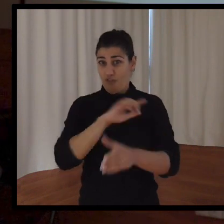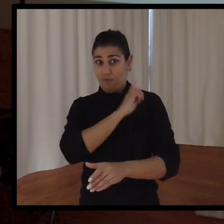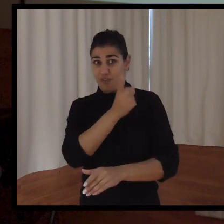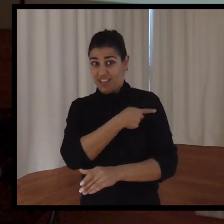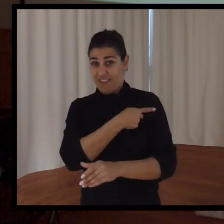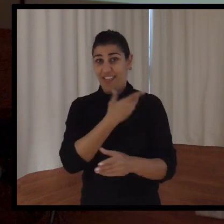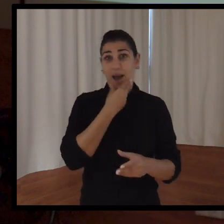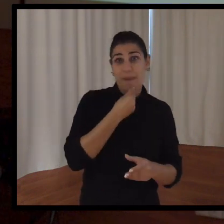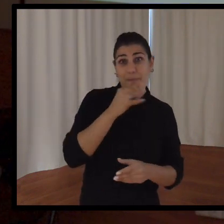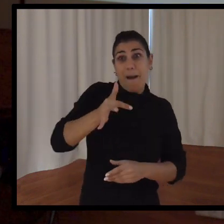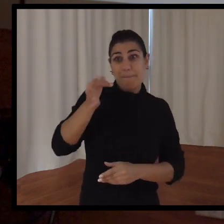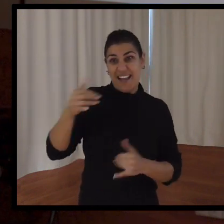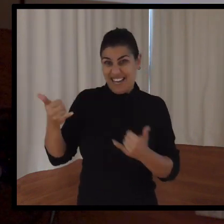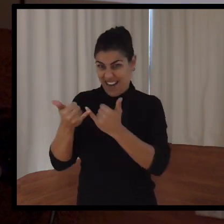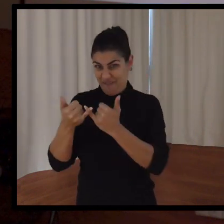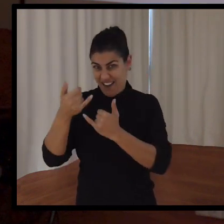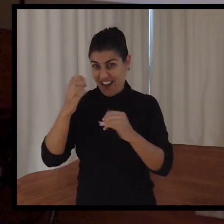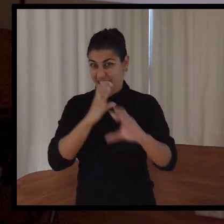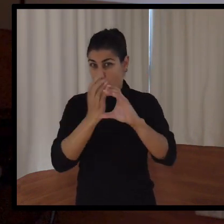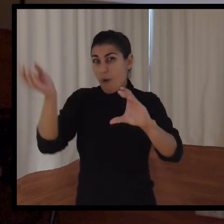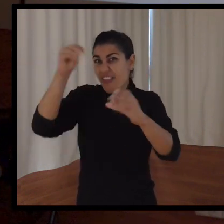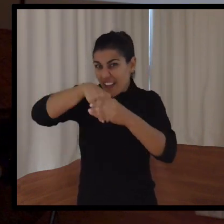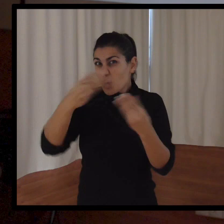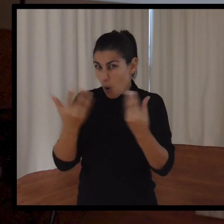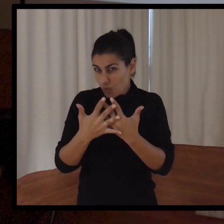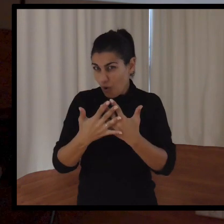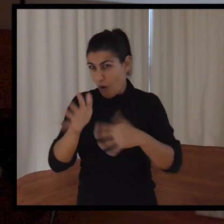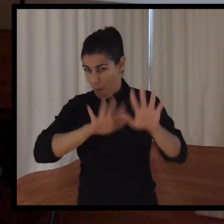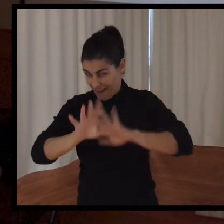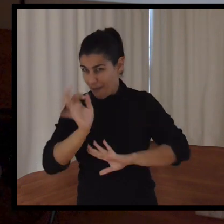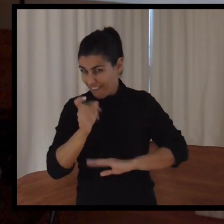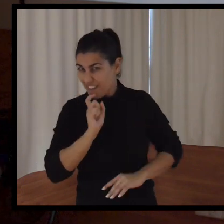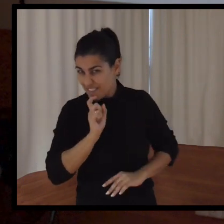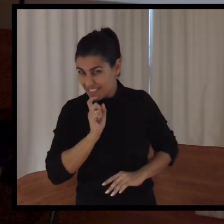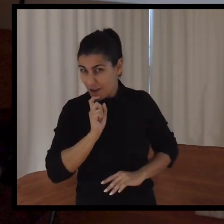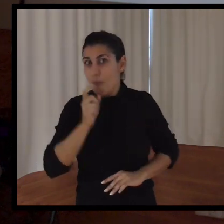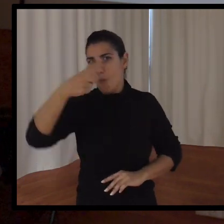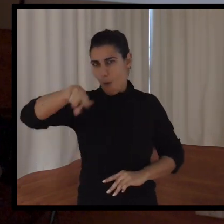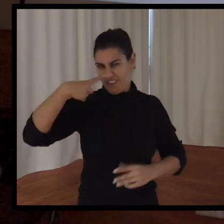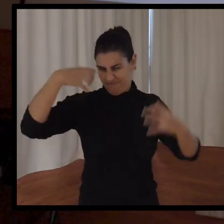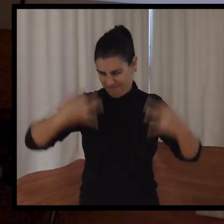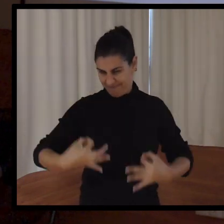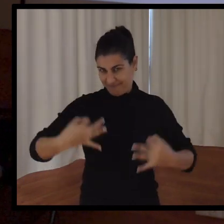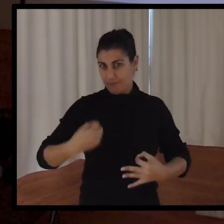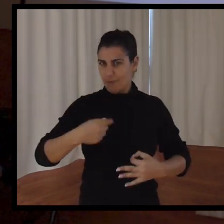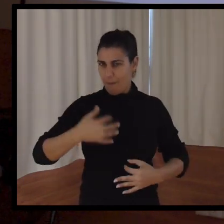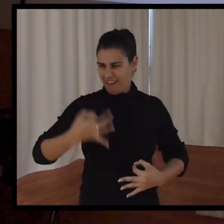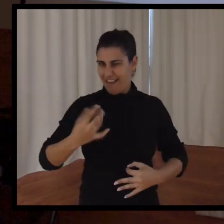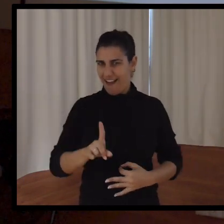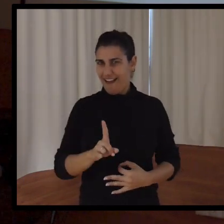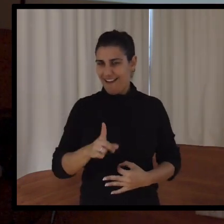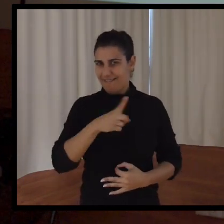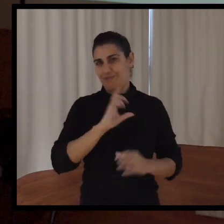y el Club Deportivo de Tenerife. Complicado, ¿no? Pues créanselo porque es cierto. Esto es un verdadero ejemplo para el